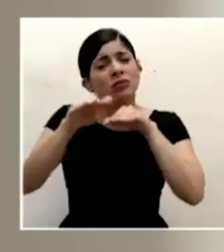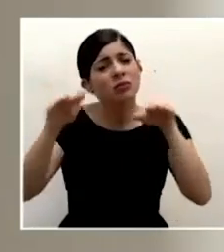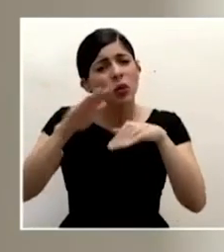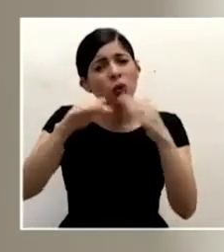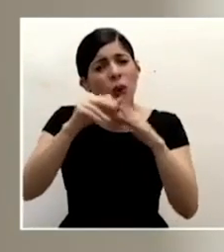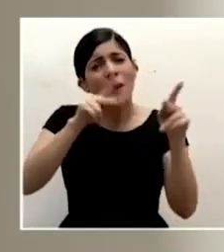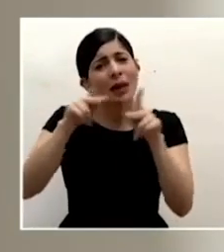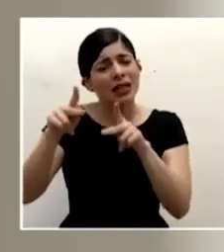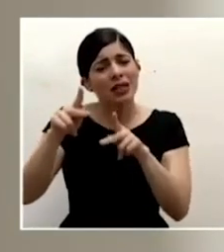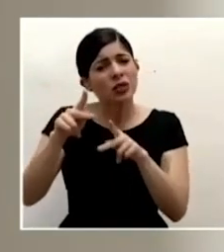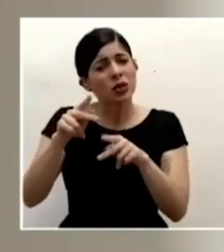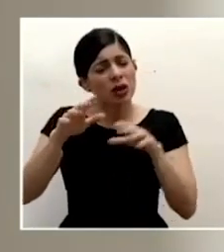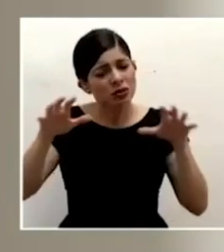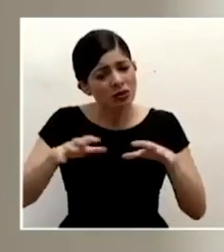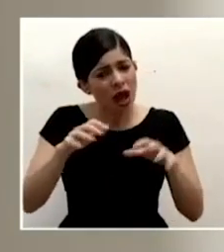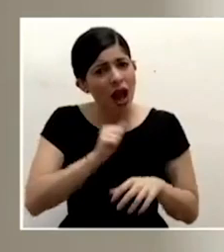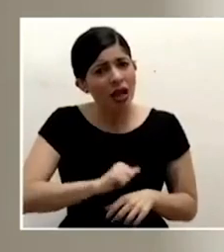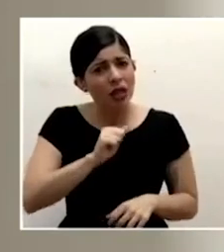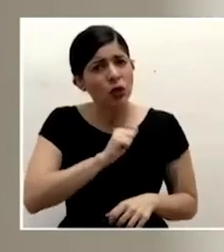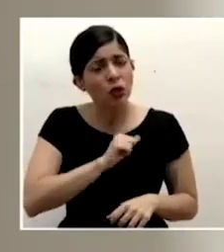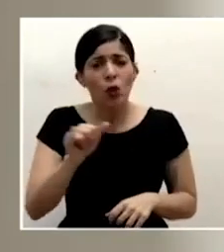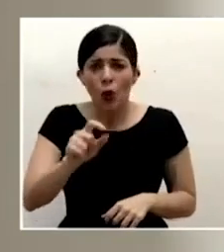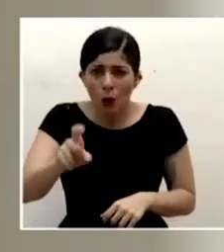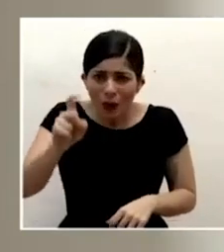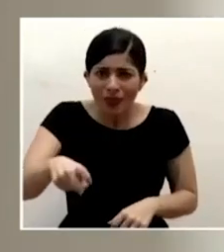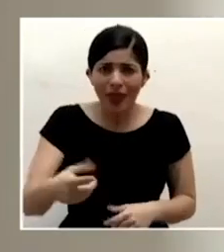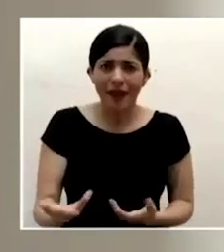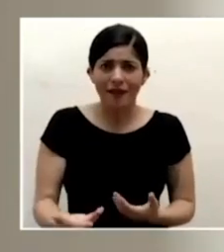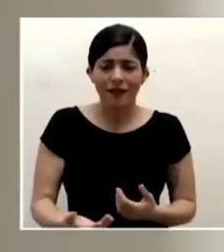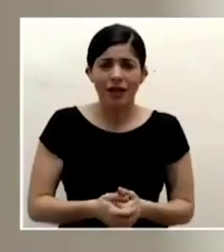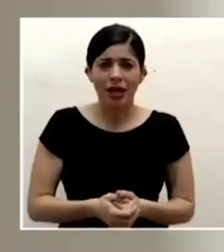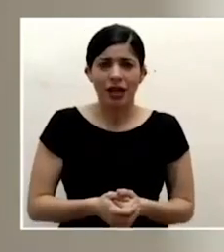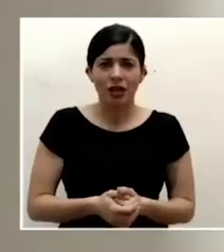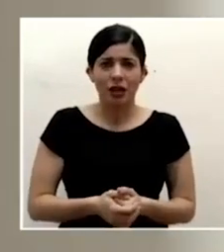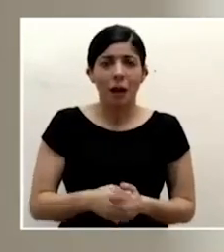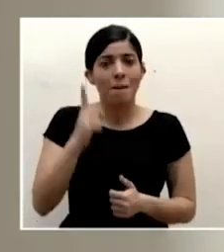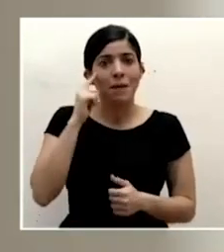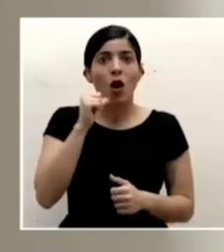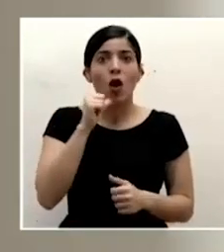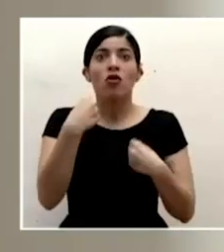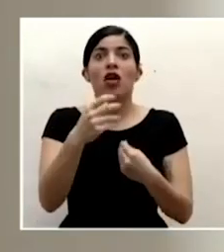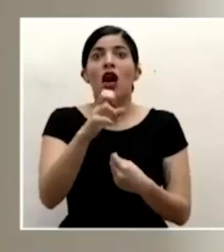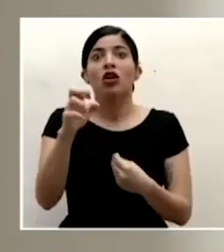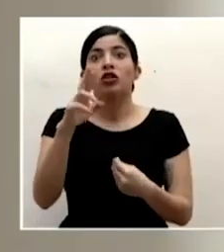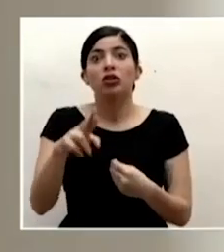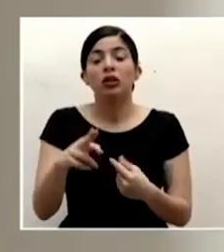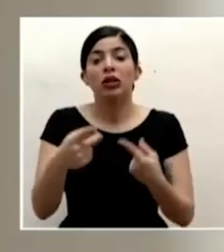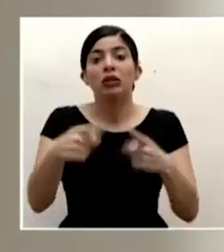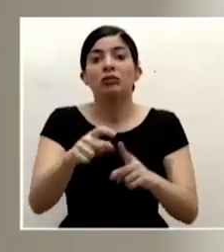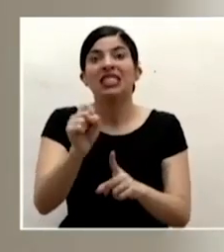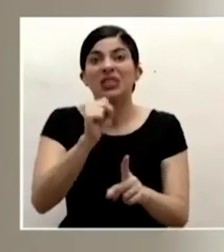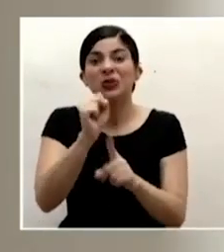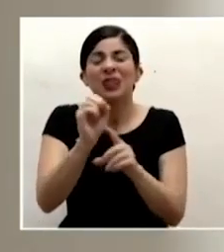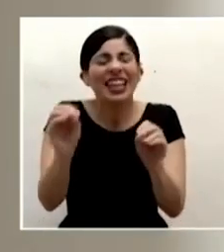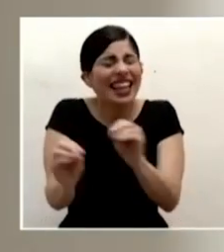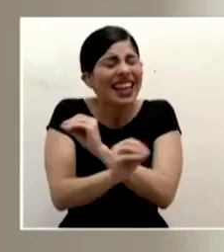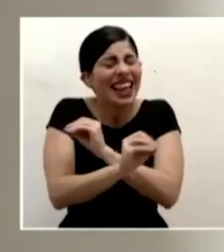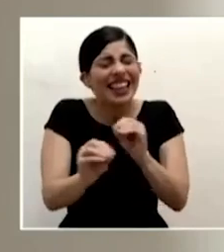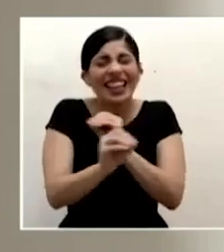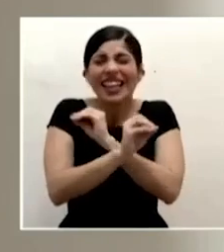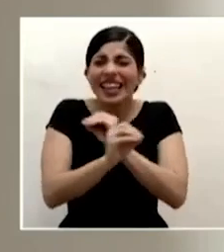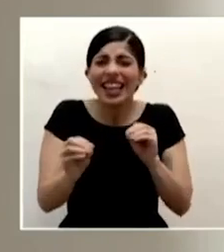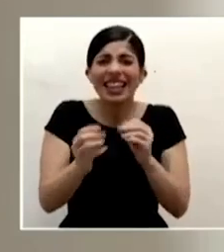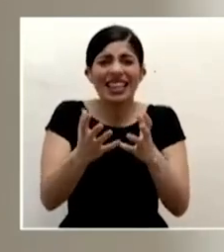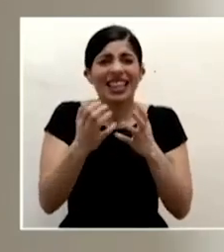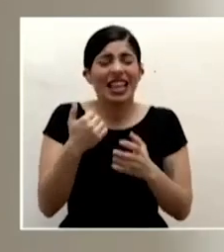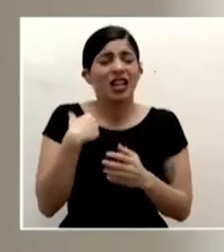población a que nos comportemos como debe ser para no llevar a costa rica un escenario que nadie nadie quiere yo